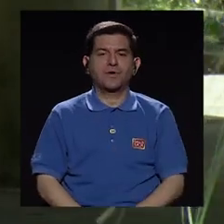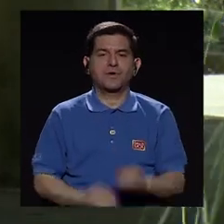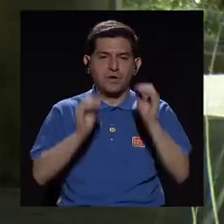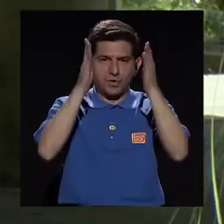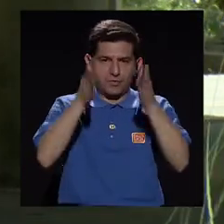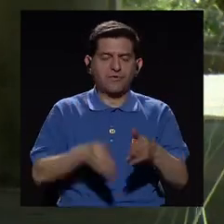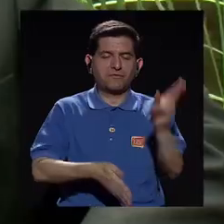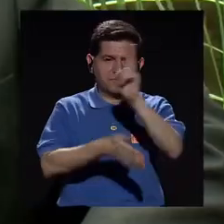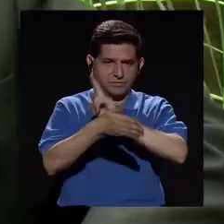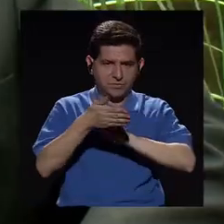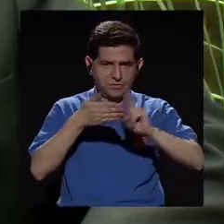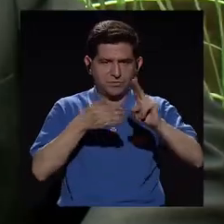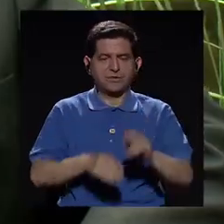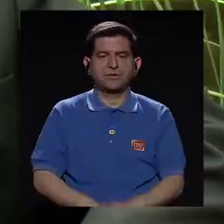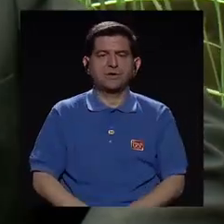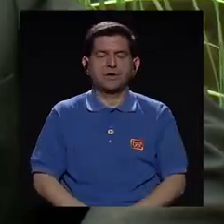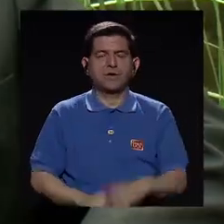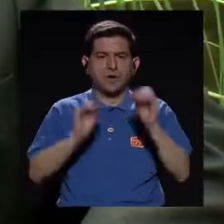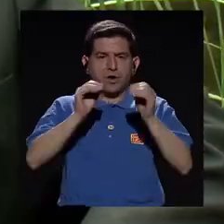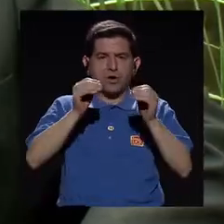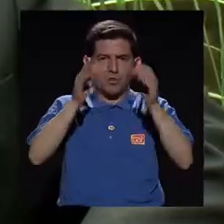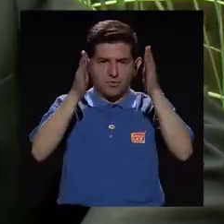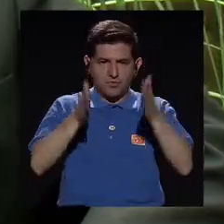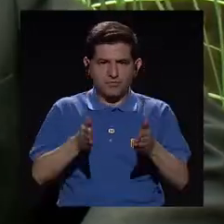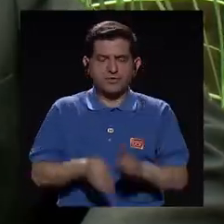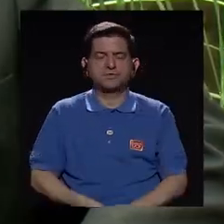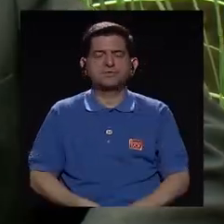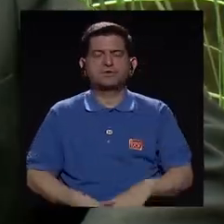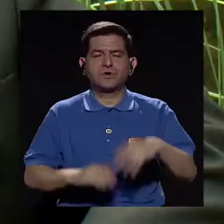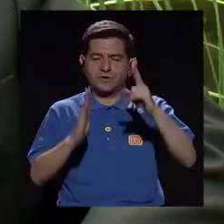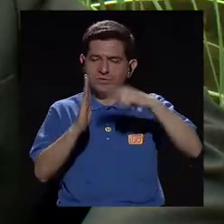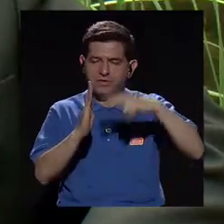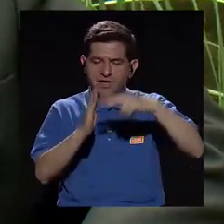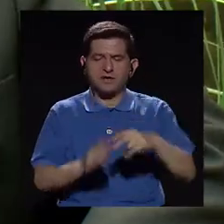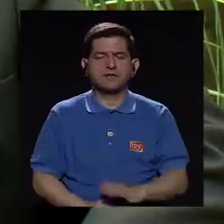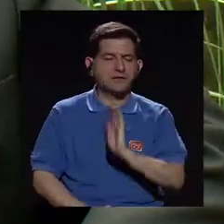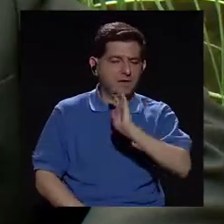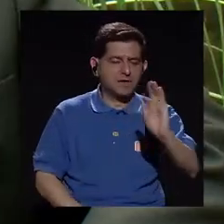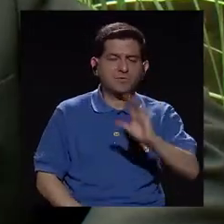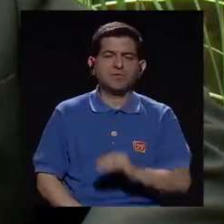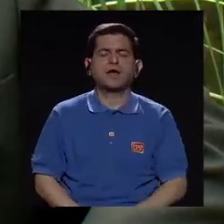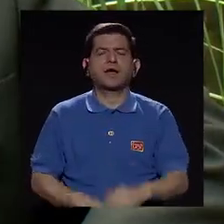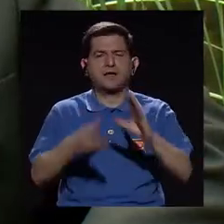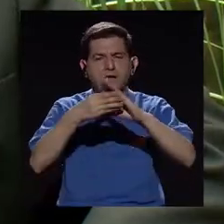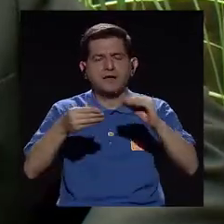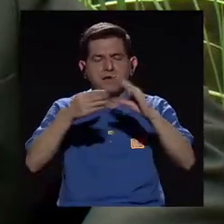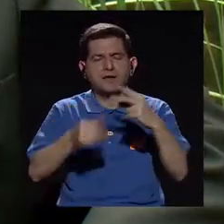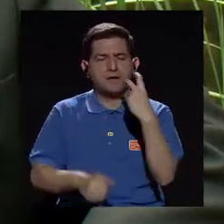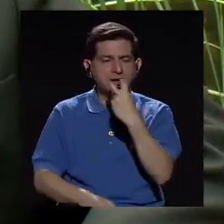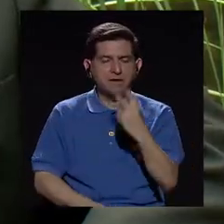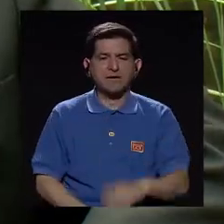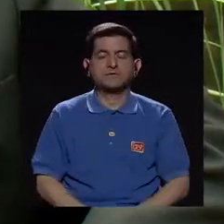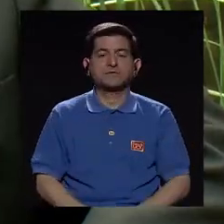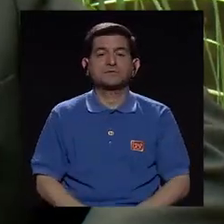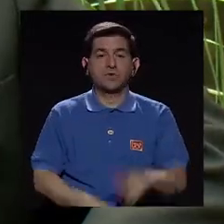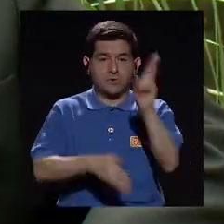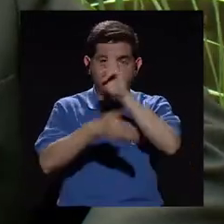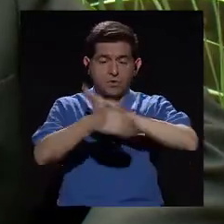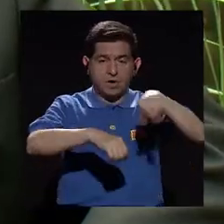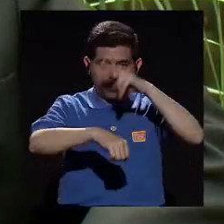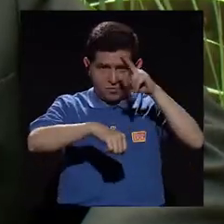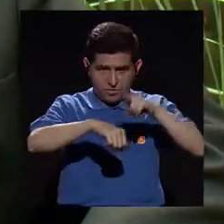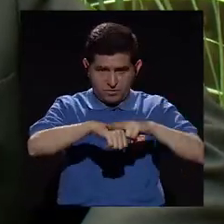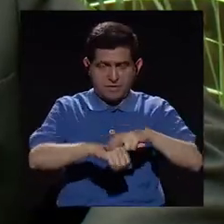del docente universitario, docente de literatura infantil y narración oral, investigador en la Universidad Nacional